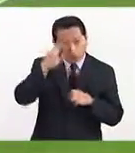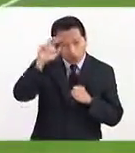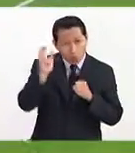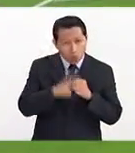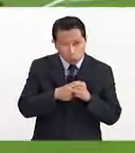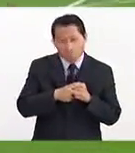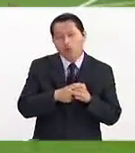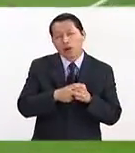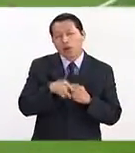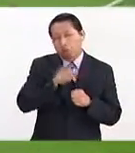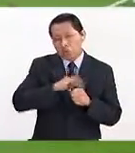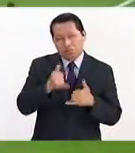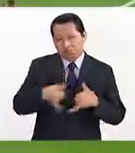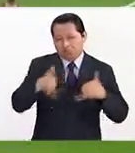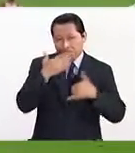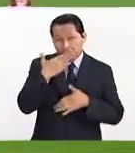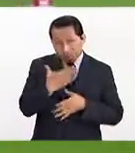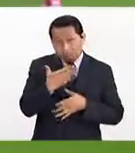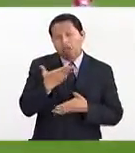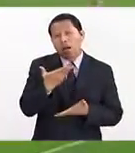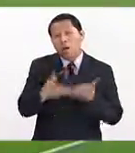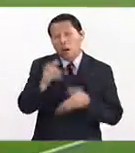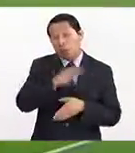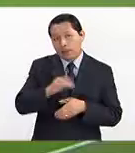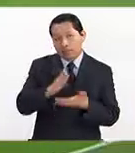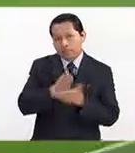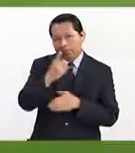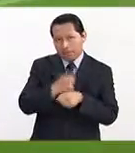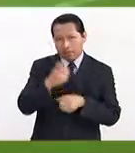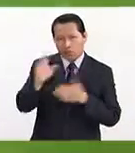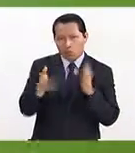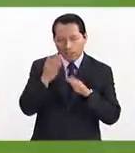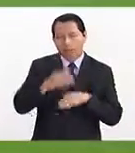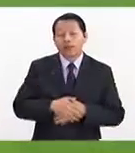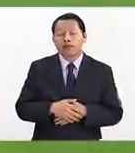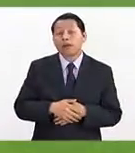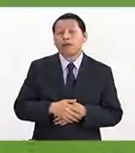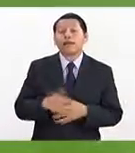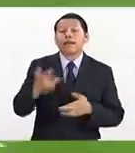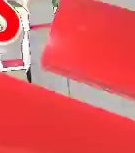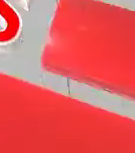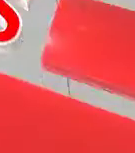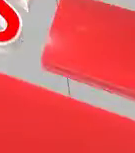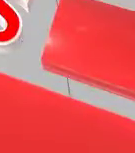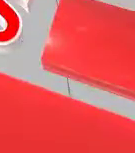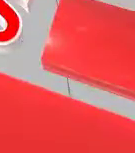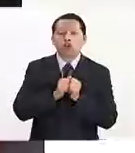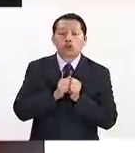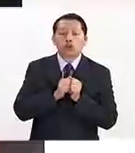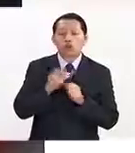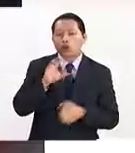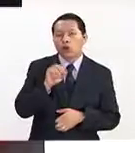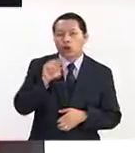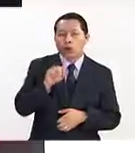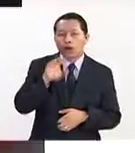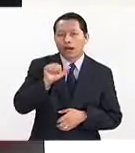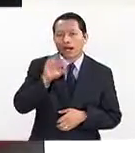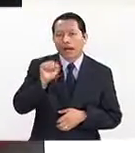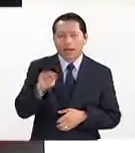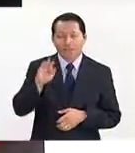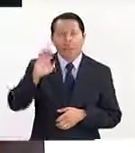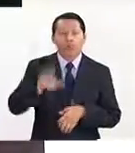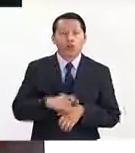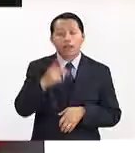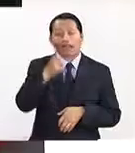puedan llegar ahora a lo que sería su primer mundial. De ahí nos vamos con, regresamos mejor dicho con la CONCACAF. ¿Por qué? Porque bueno,